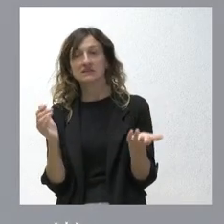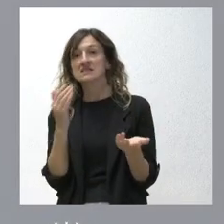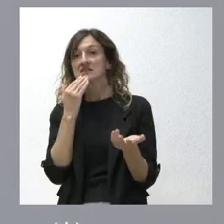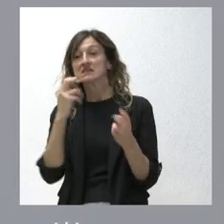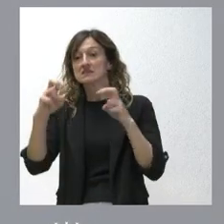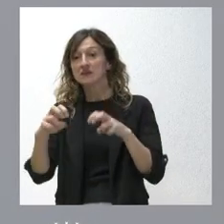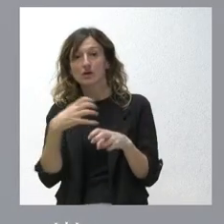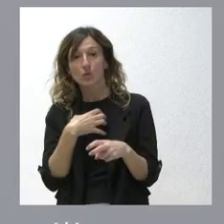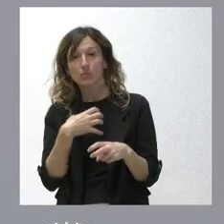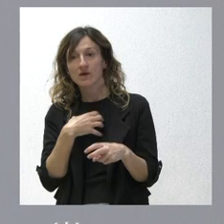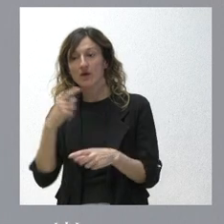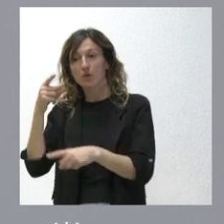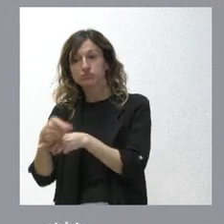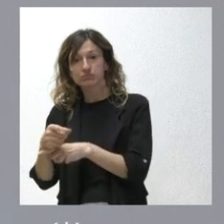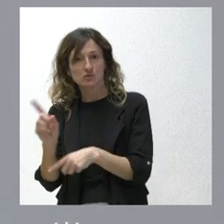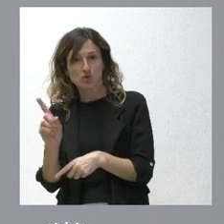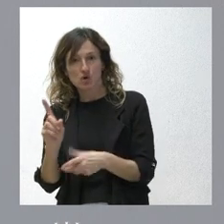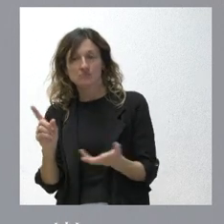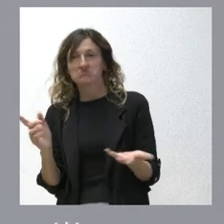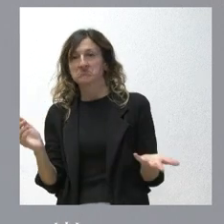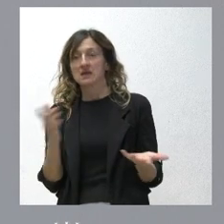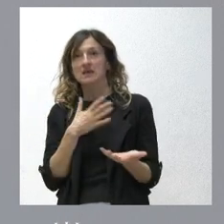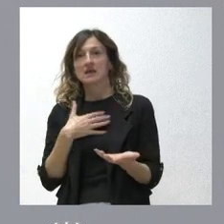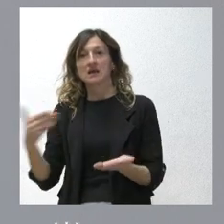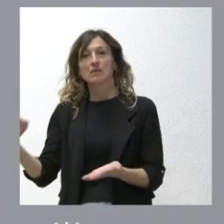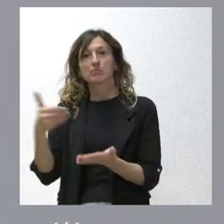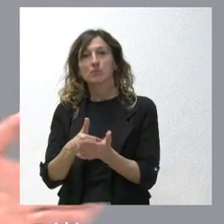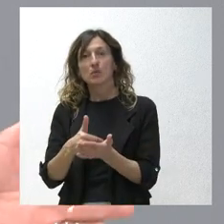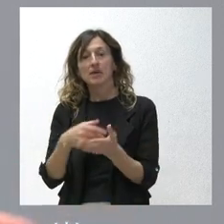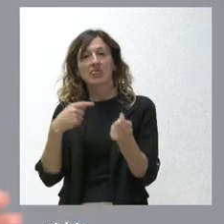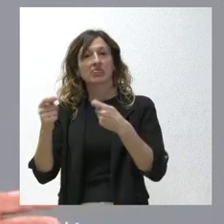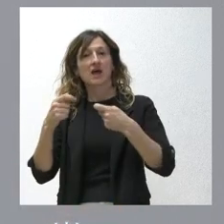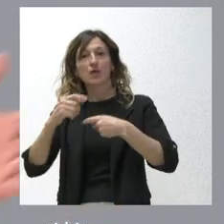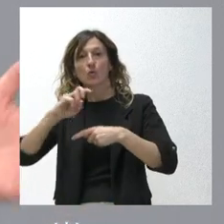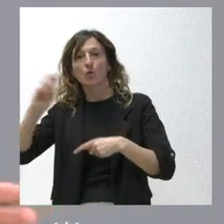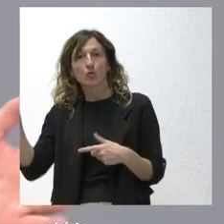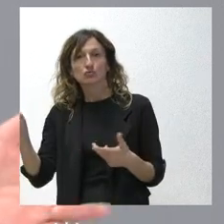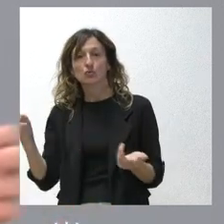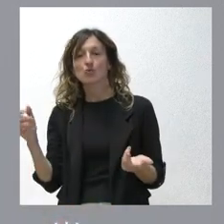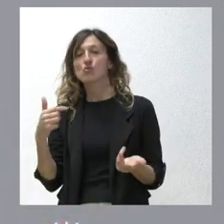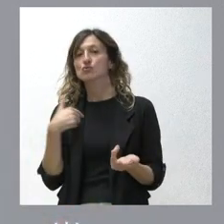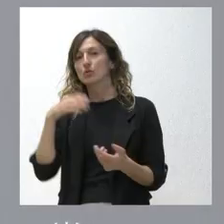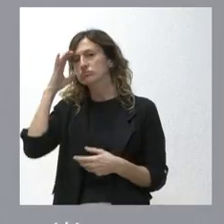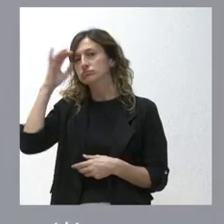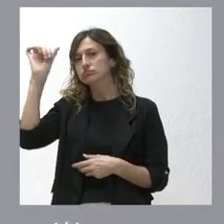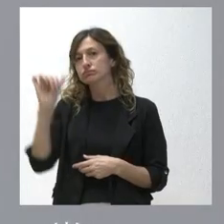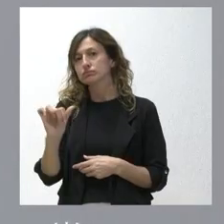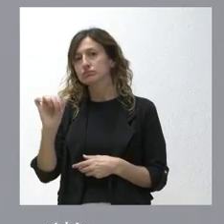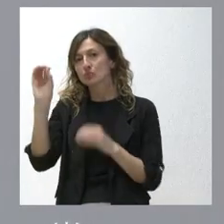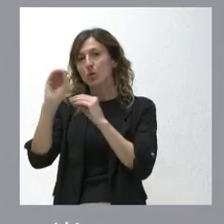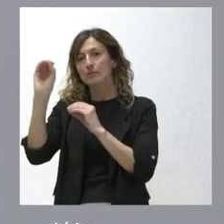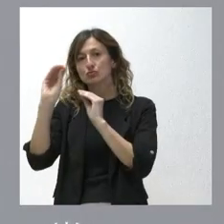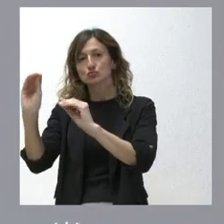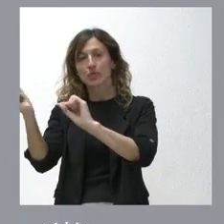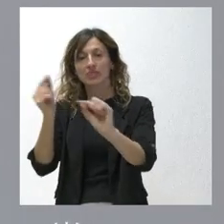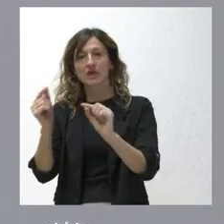sentarse no le dejan sentarse y quiere proponer una fórmula de diálogo distinto pues nosotros podemos escuchar otras fórmulas de diálogo